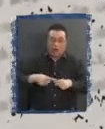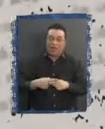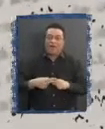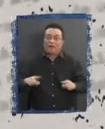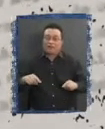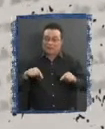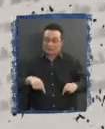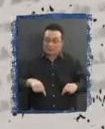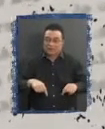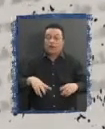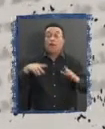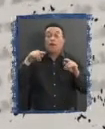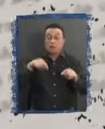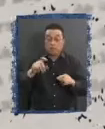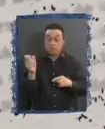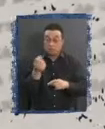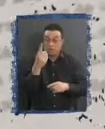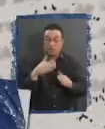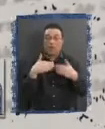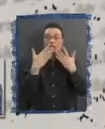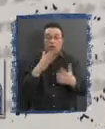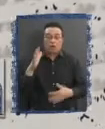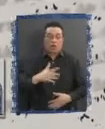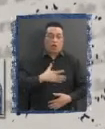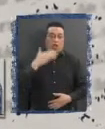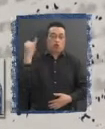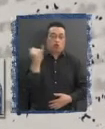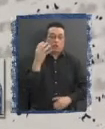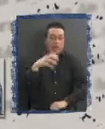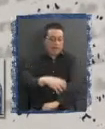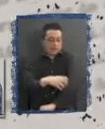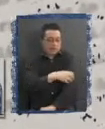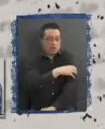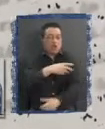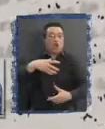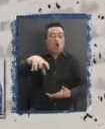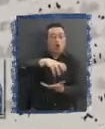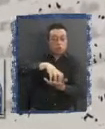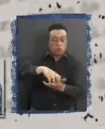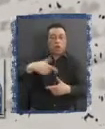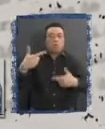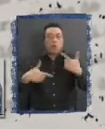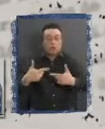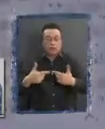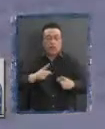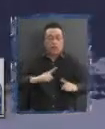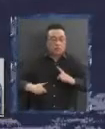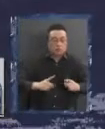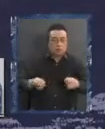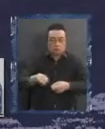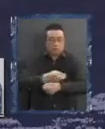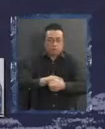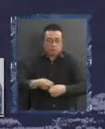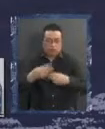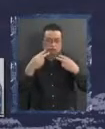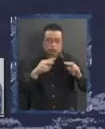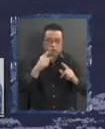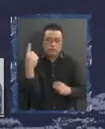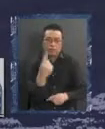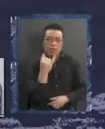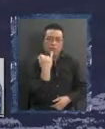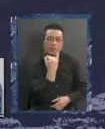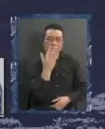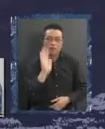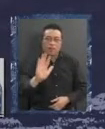primer lugar Otorga autonomía A las regiones y comunas En materia política Administrativa Y financiera Además A las